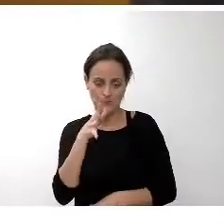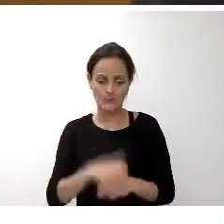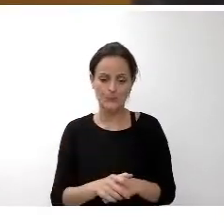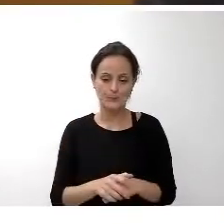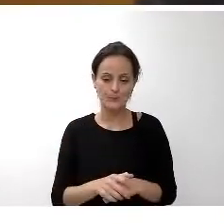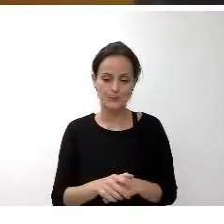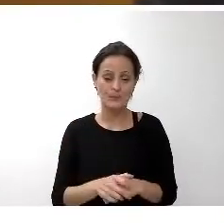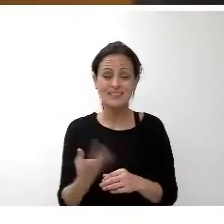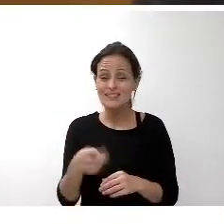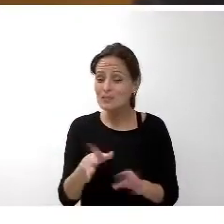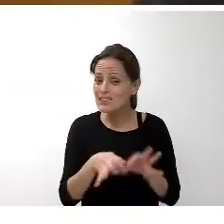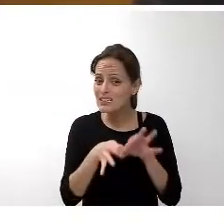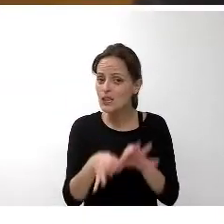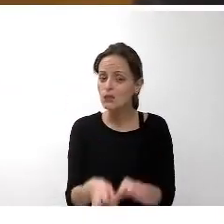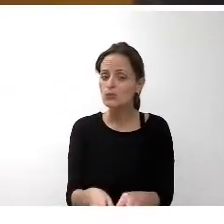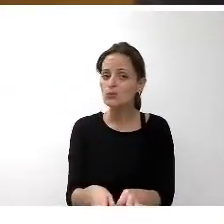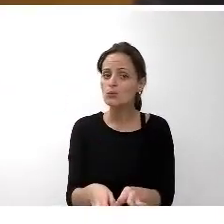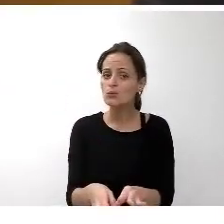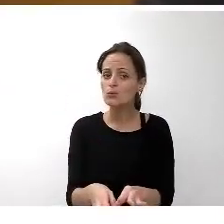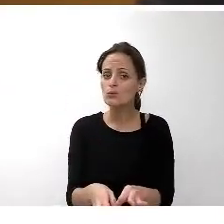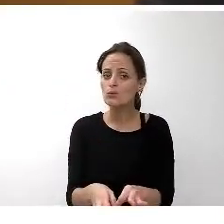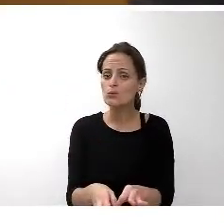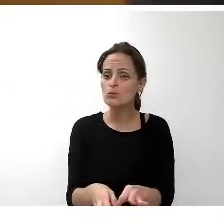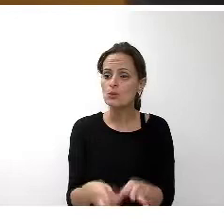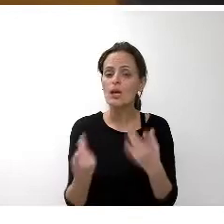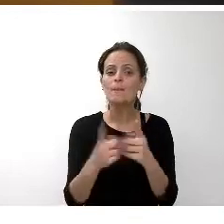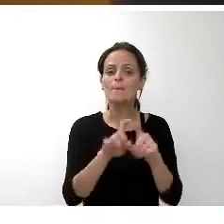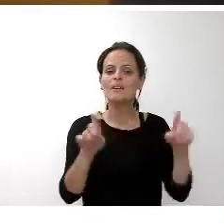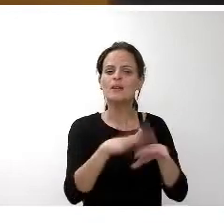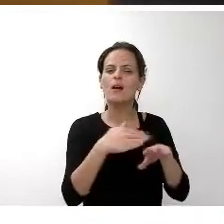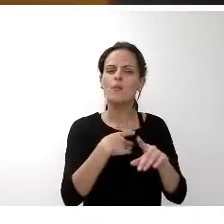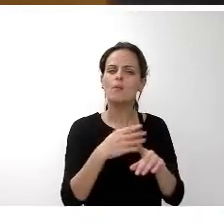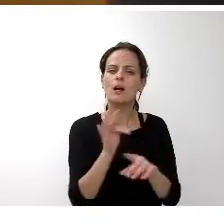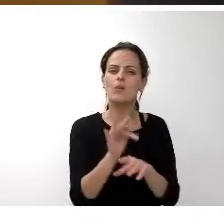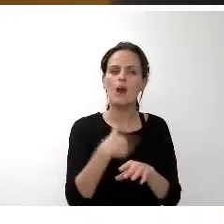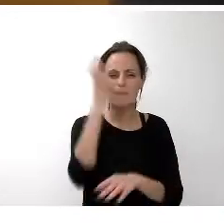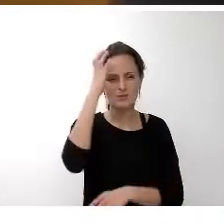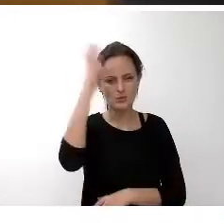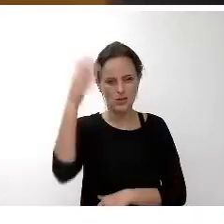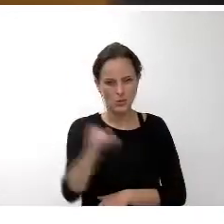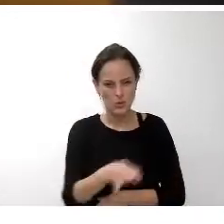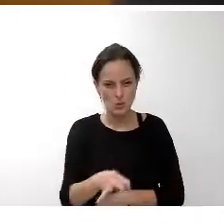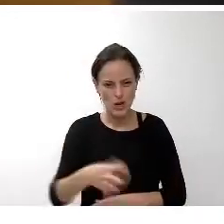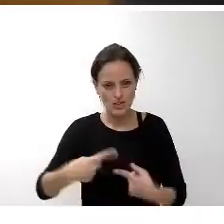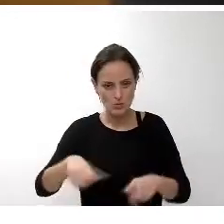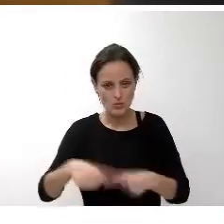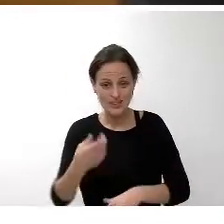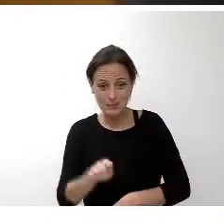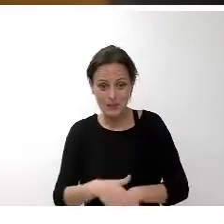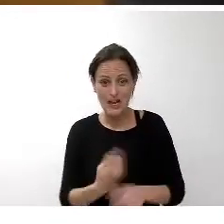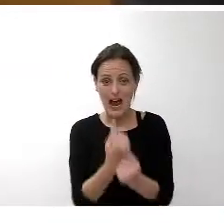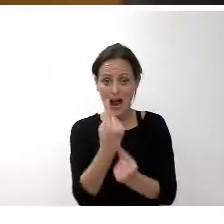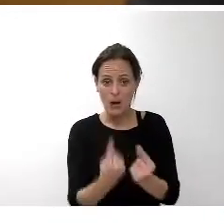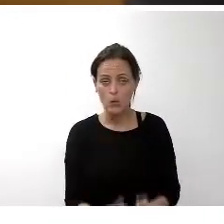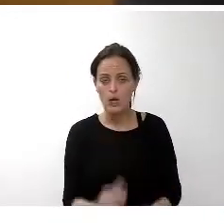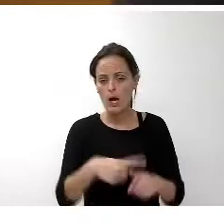respecto a la empresa, al organismo autónomo del Patronato de Ciudad de Música, también se proponen una corrección de